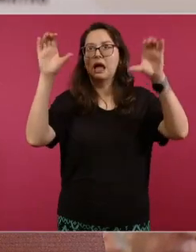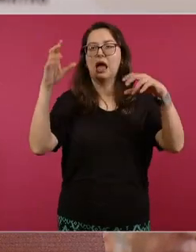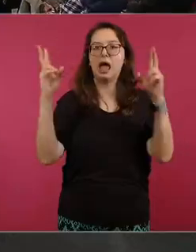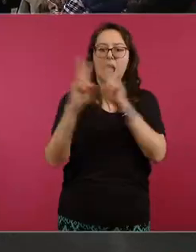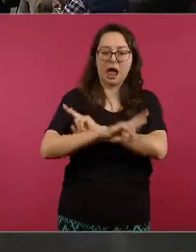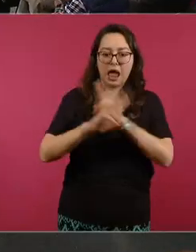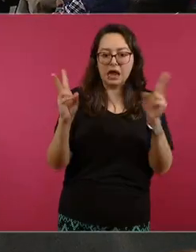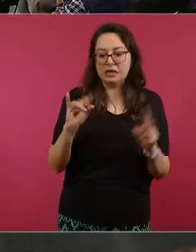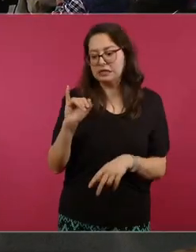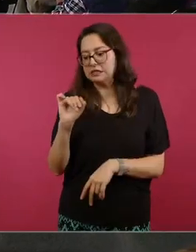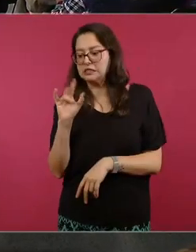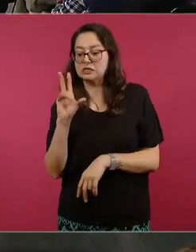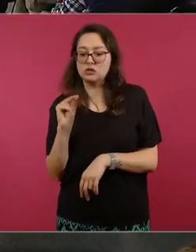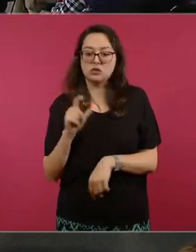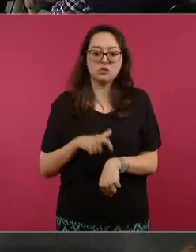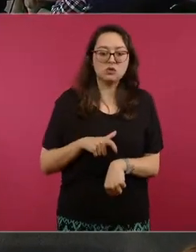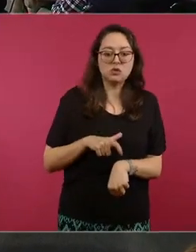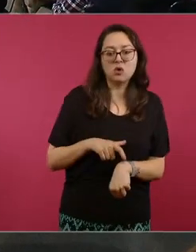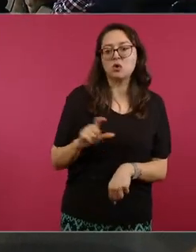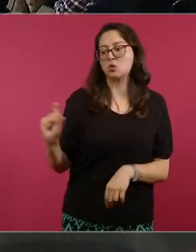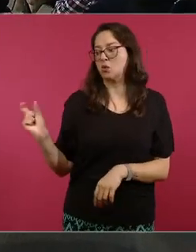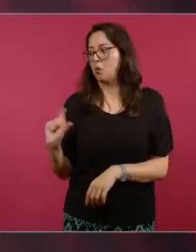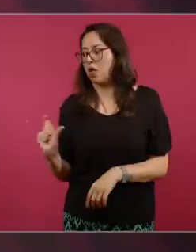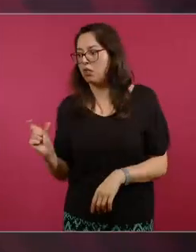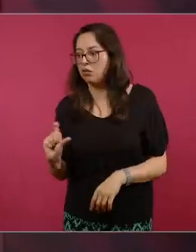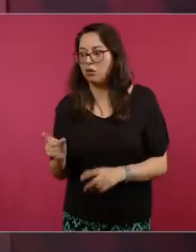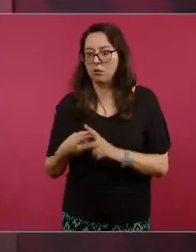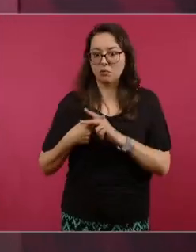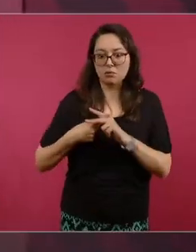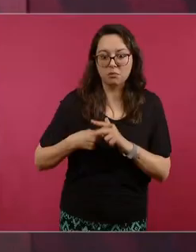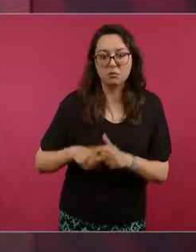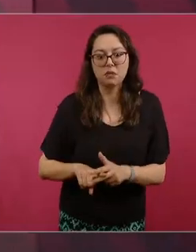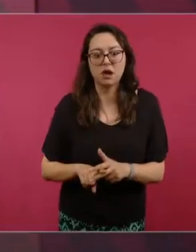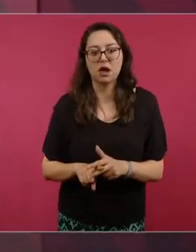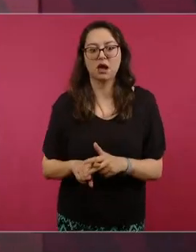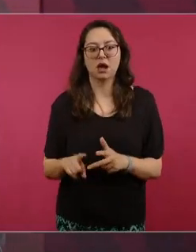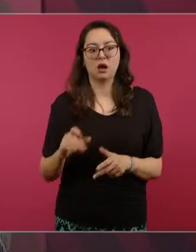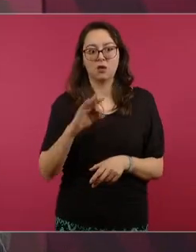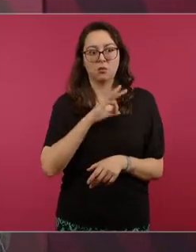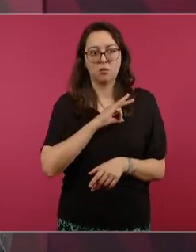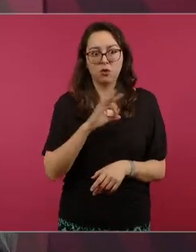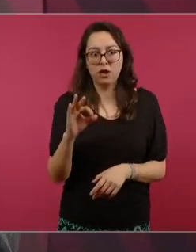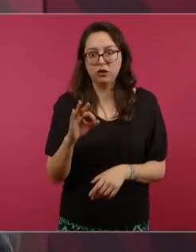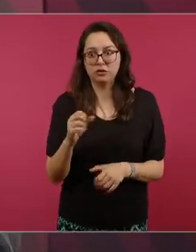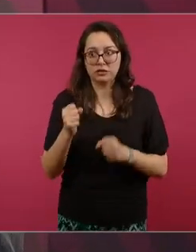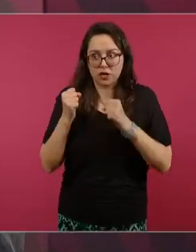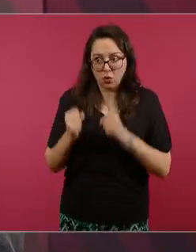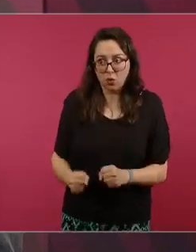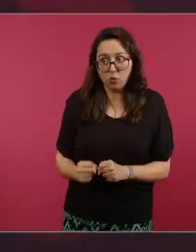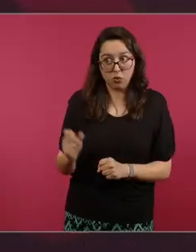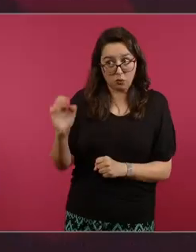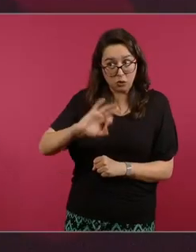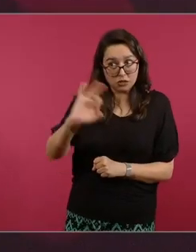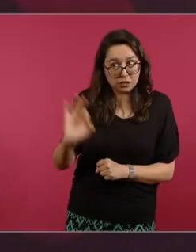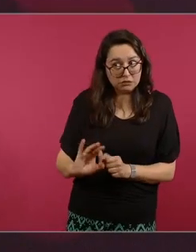¿cuándo podemos tener más